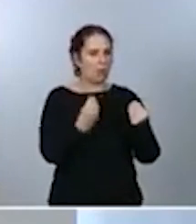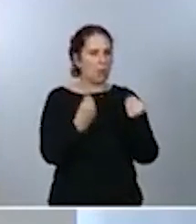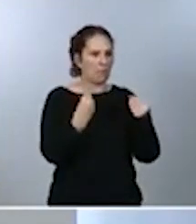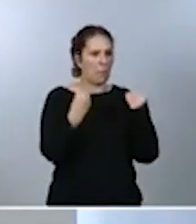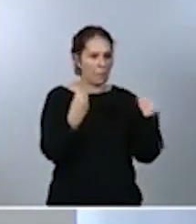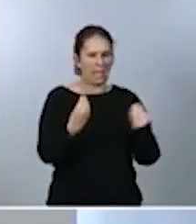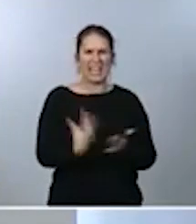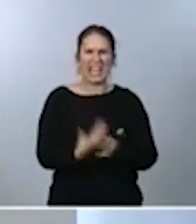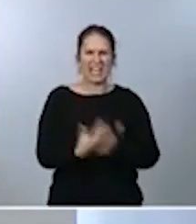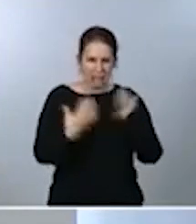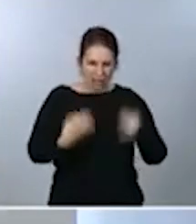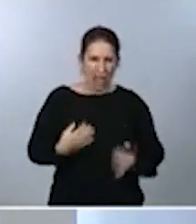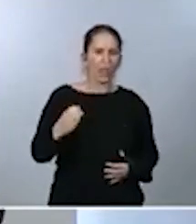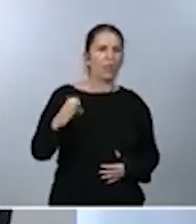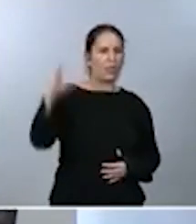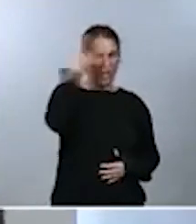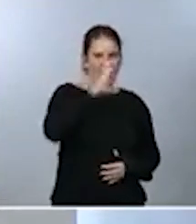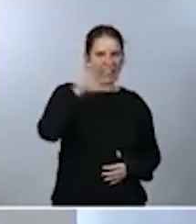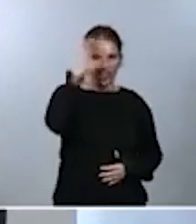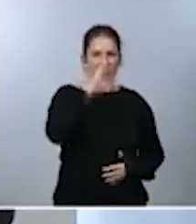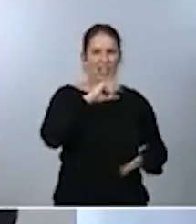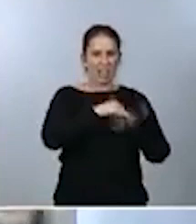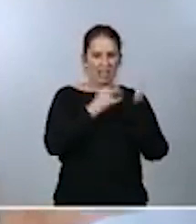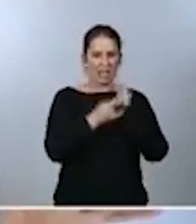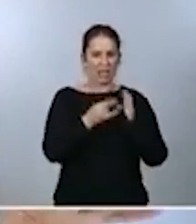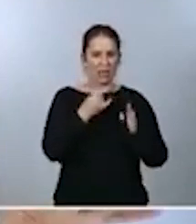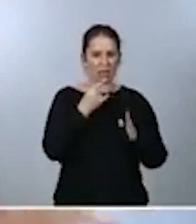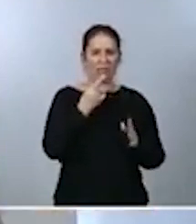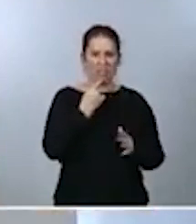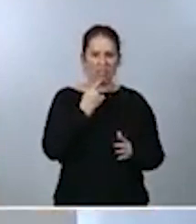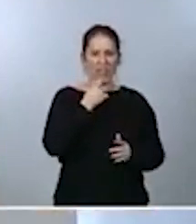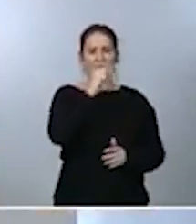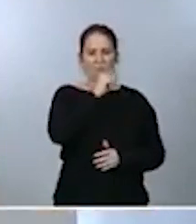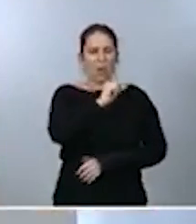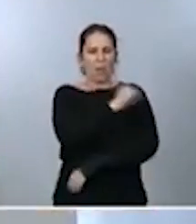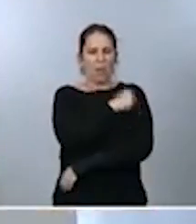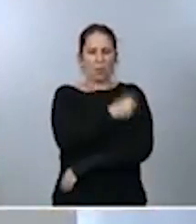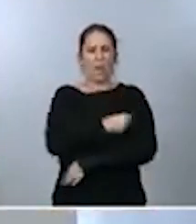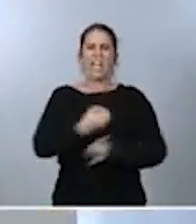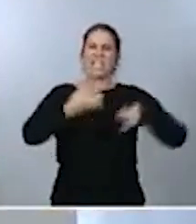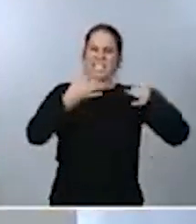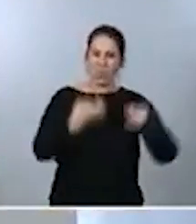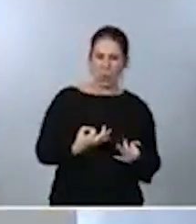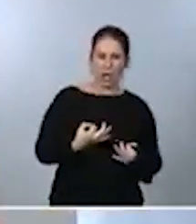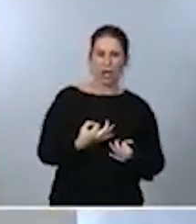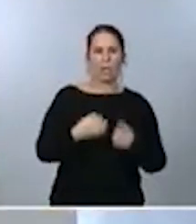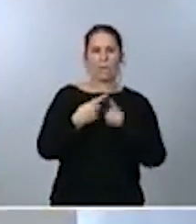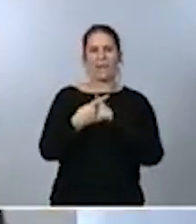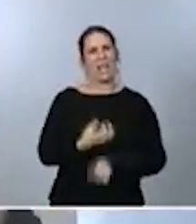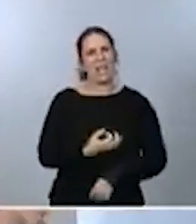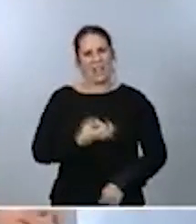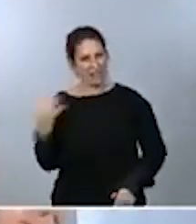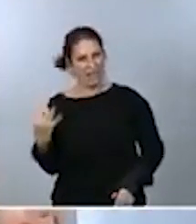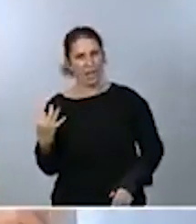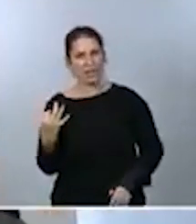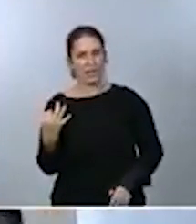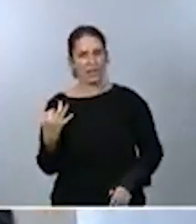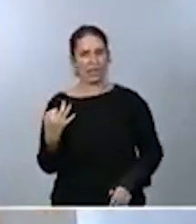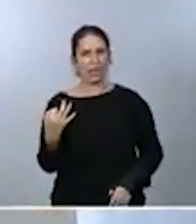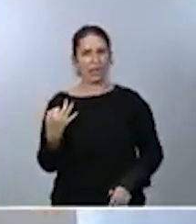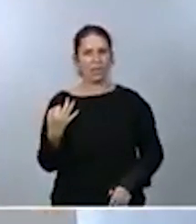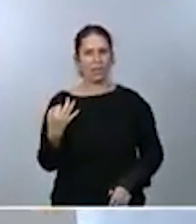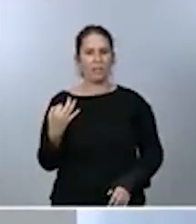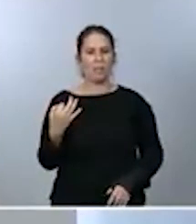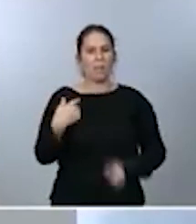científicas por parte de los técnicos de que es una vacuna en primer lugar segura y en segundo lugar eficaz y si no hay retrasos